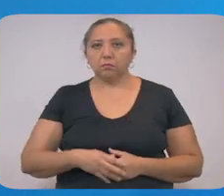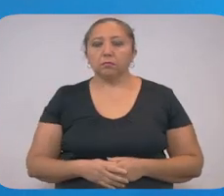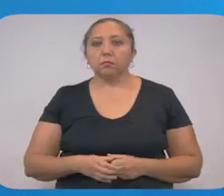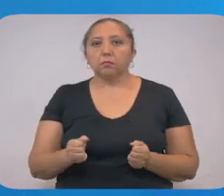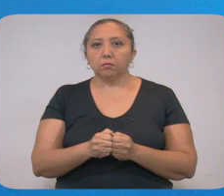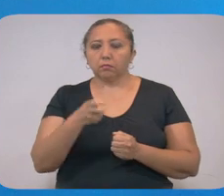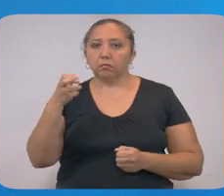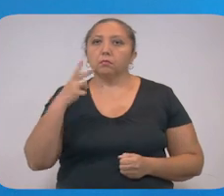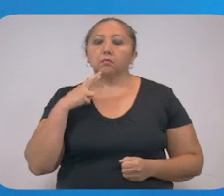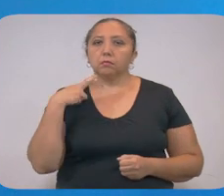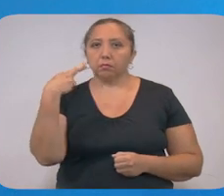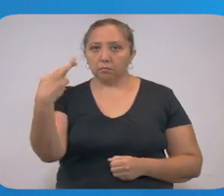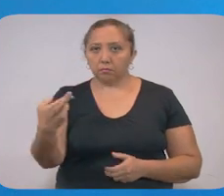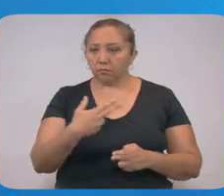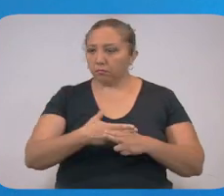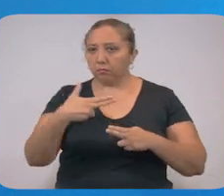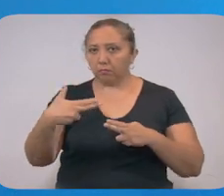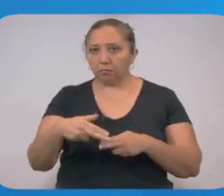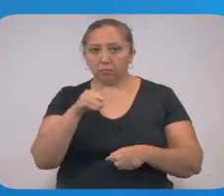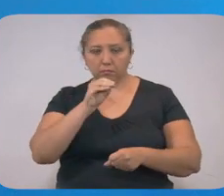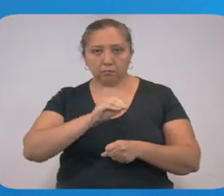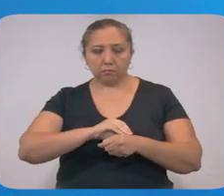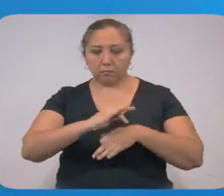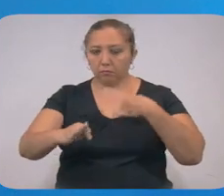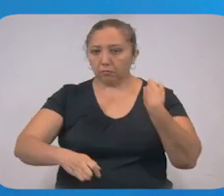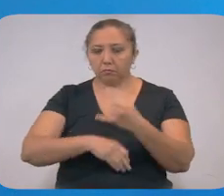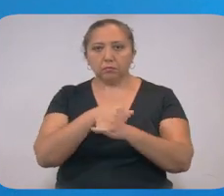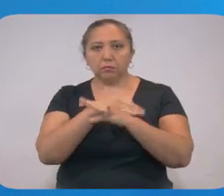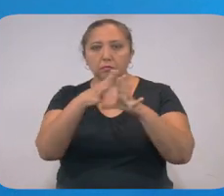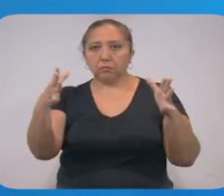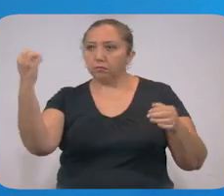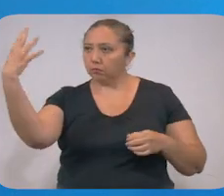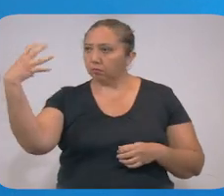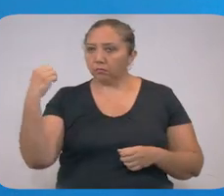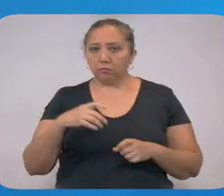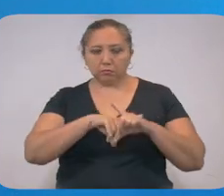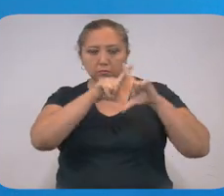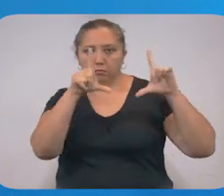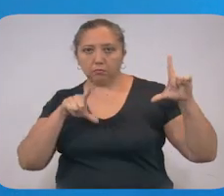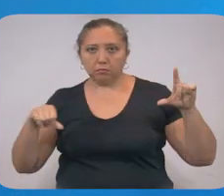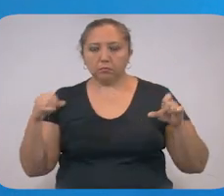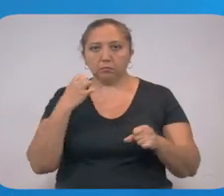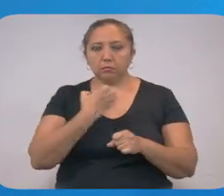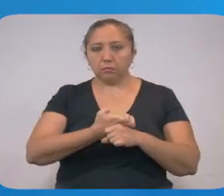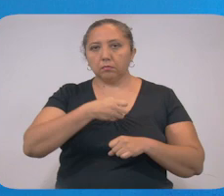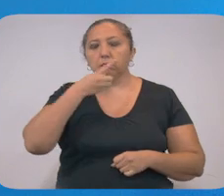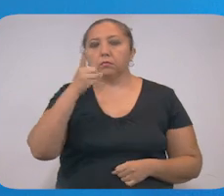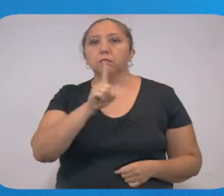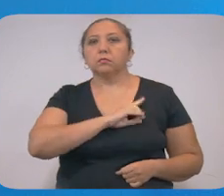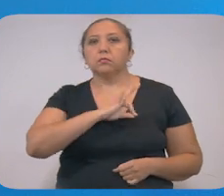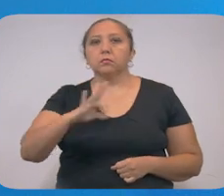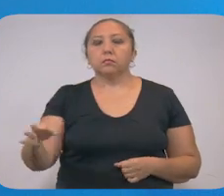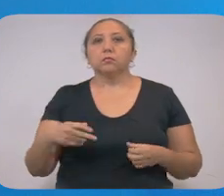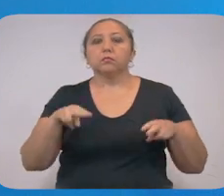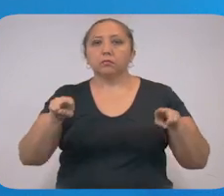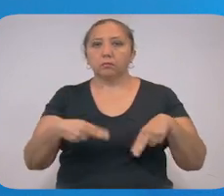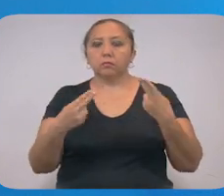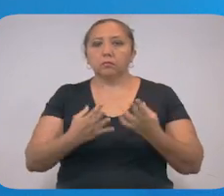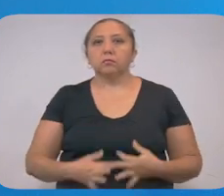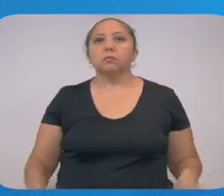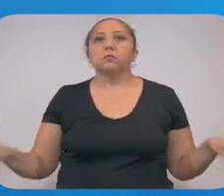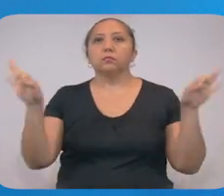Con estos resultados y hasta que se publiquen las actualizaciones de los semáforos nacional y estatal, sólo podrán operar negocios